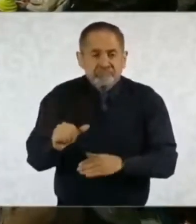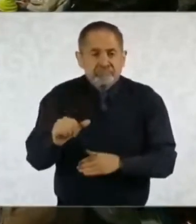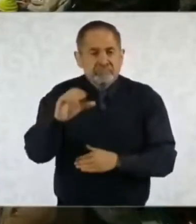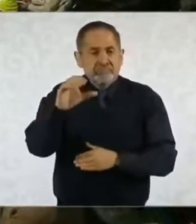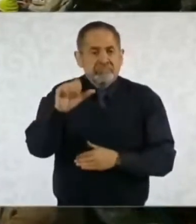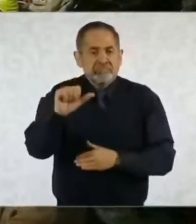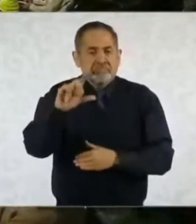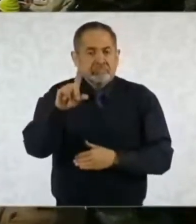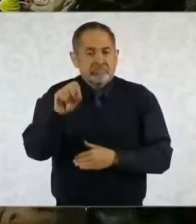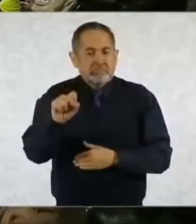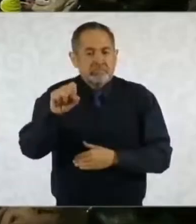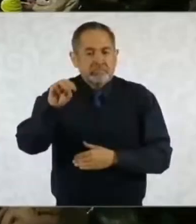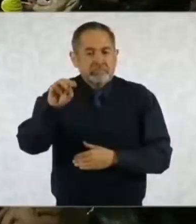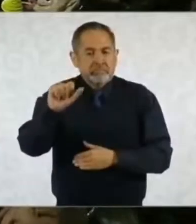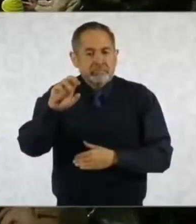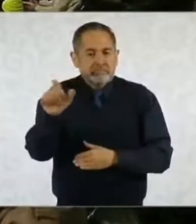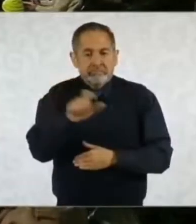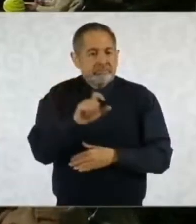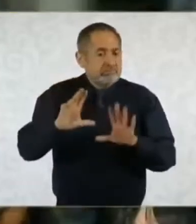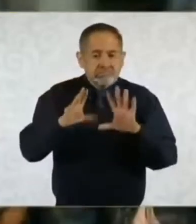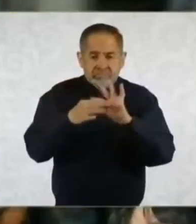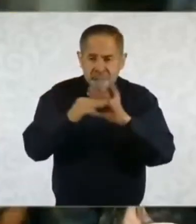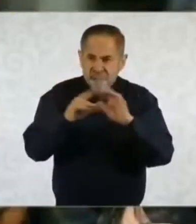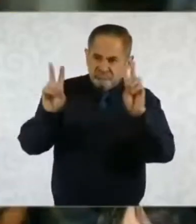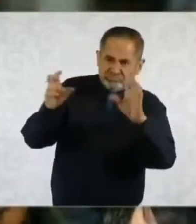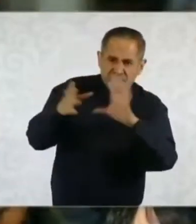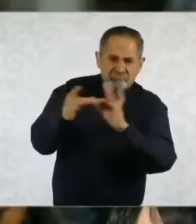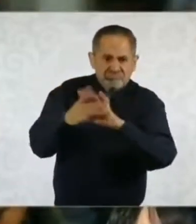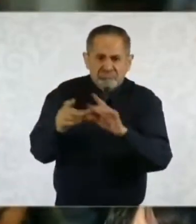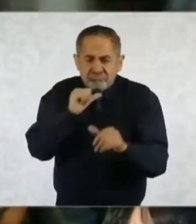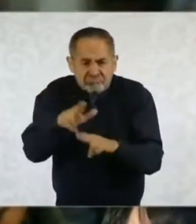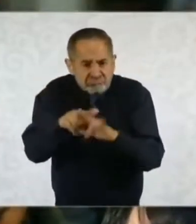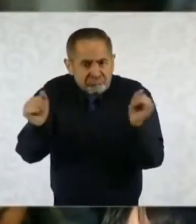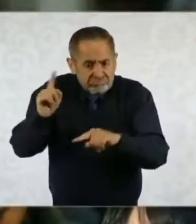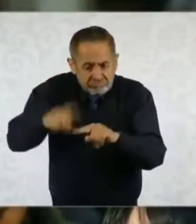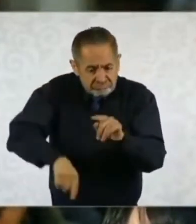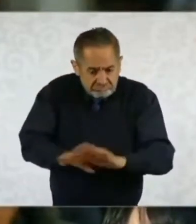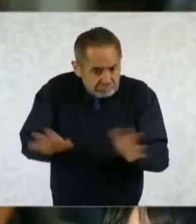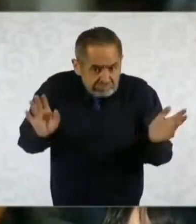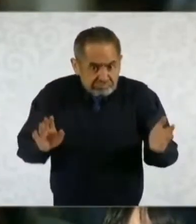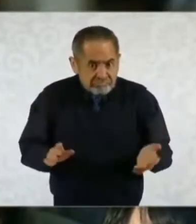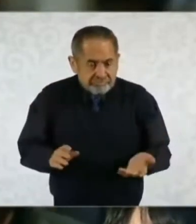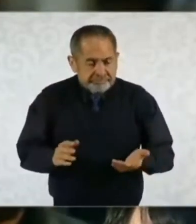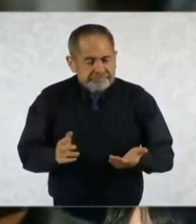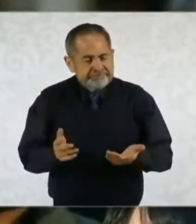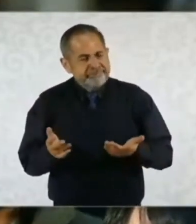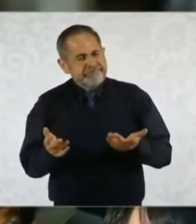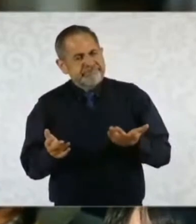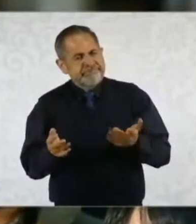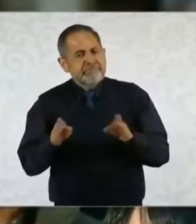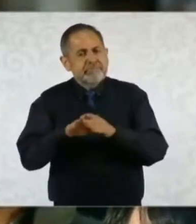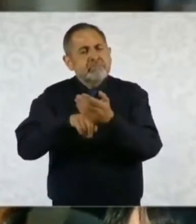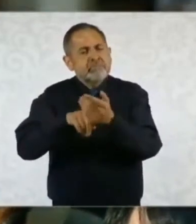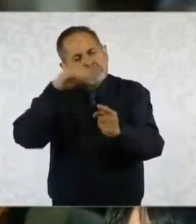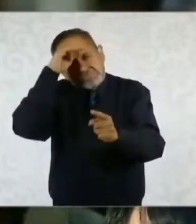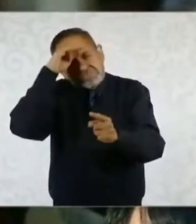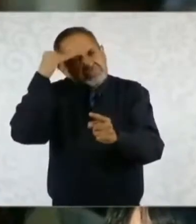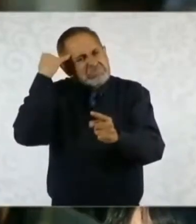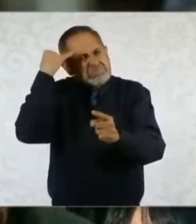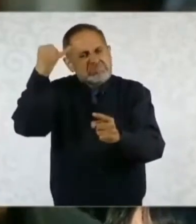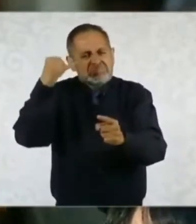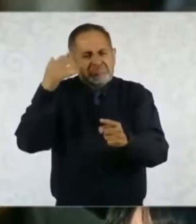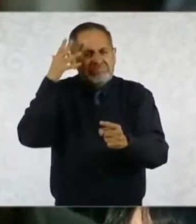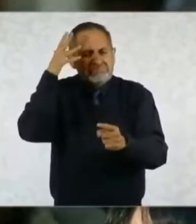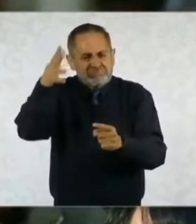Marx, así, simplemente. Entonces, aquí, ¿cuál es su perspectiva? ¿Cómo será